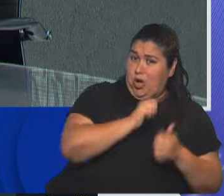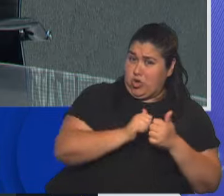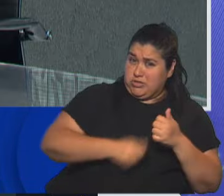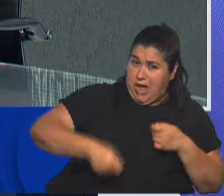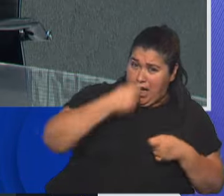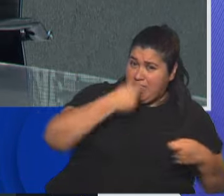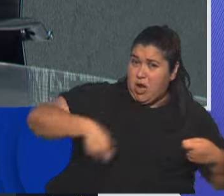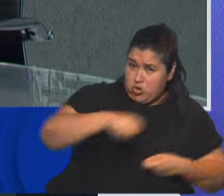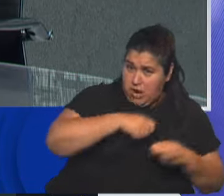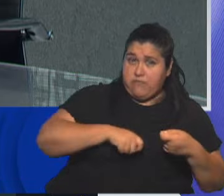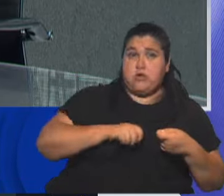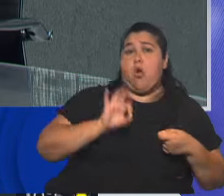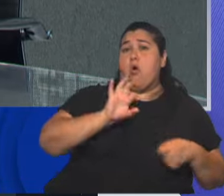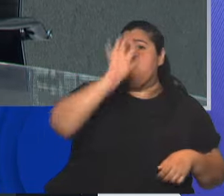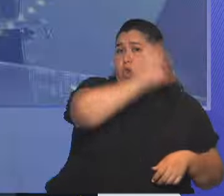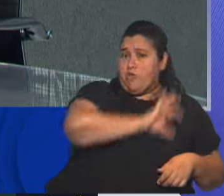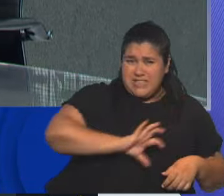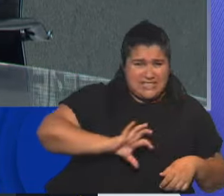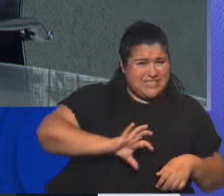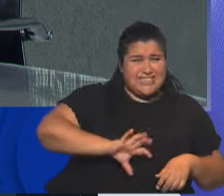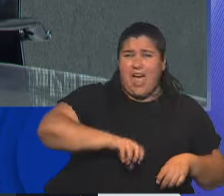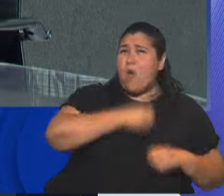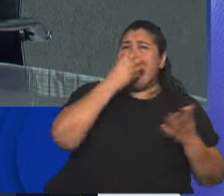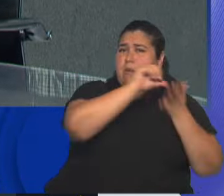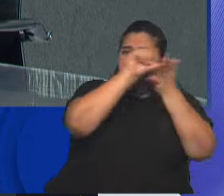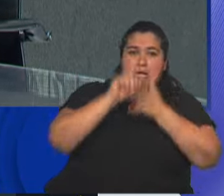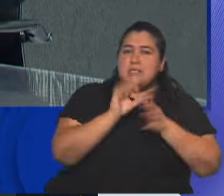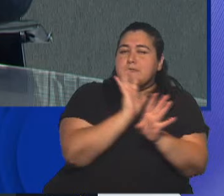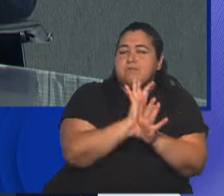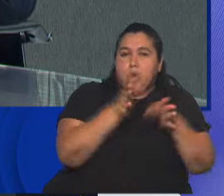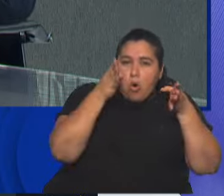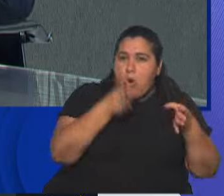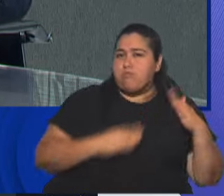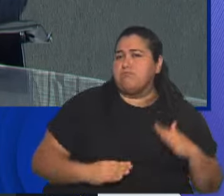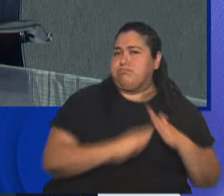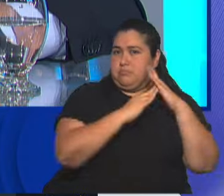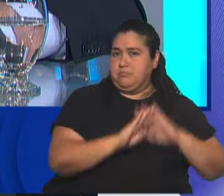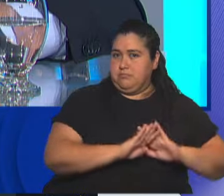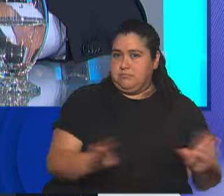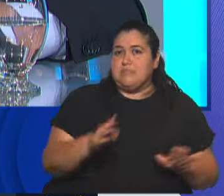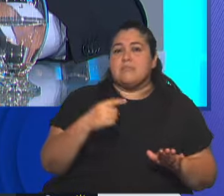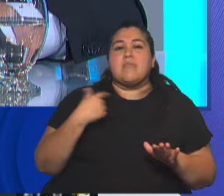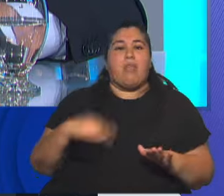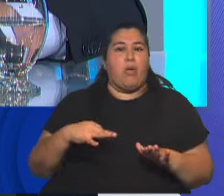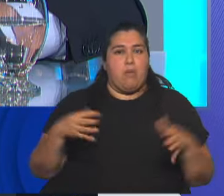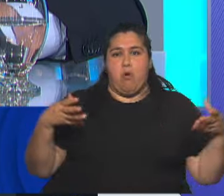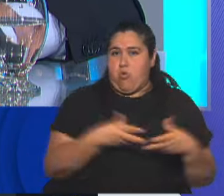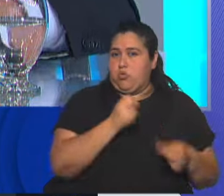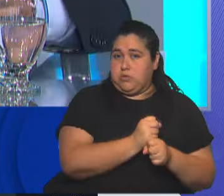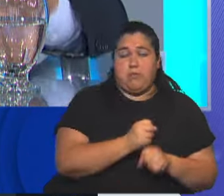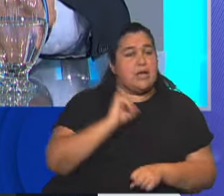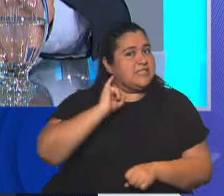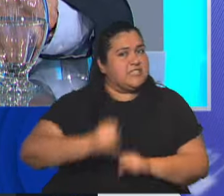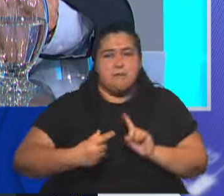en cualquier parte del país o en cualquier parte del mundo, es prioridad y se combate en equipo. En equipo, si no lo haces en forma coordinada,